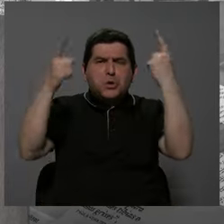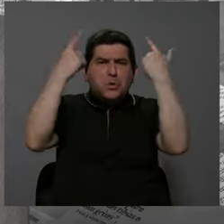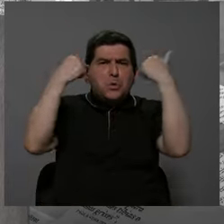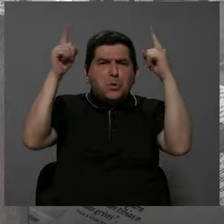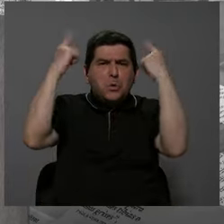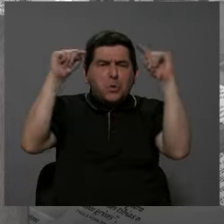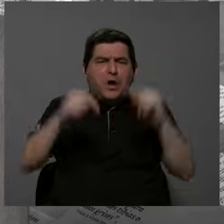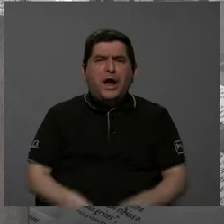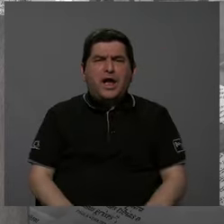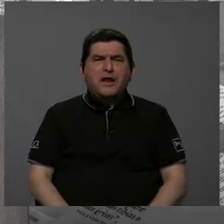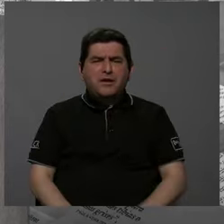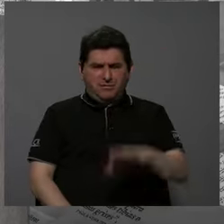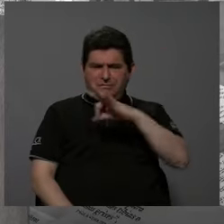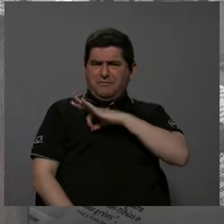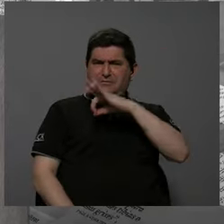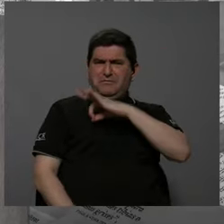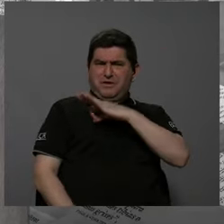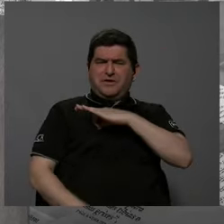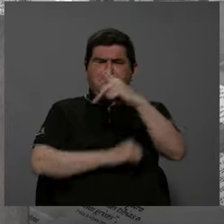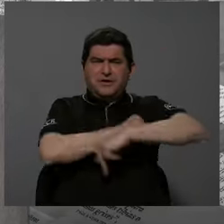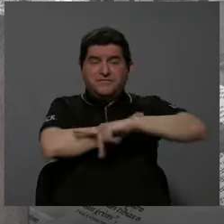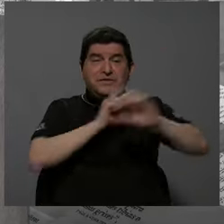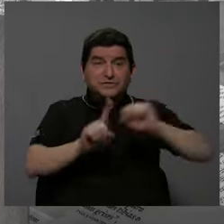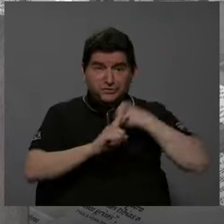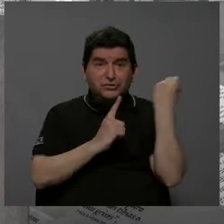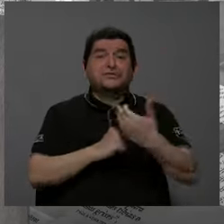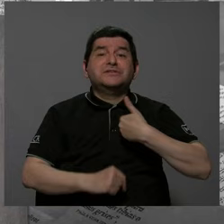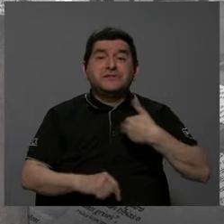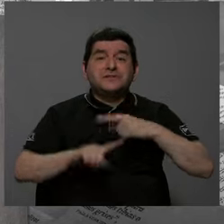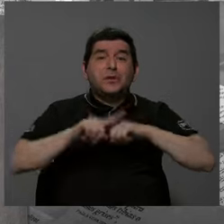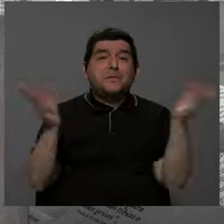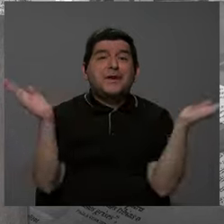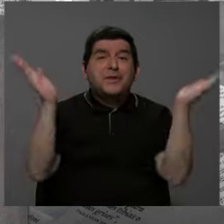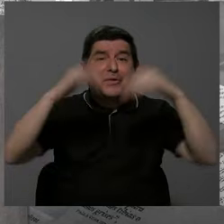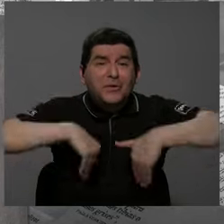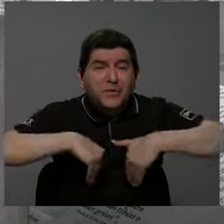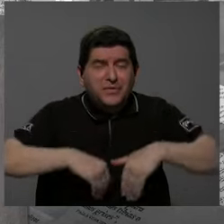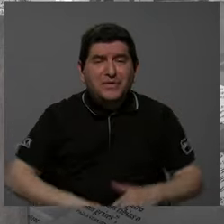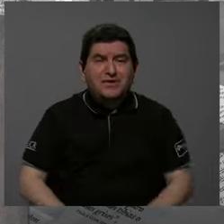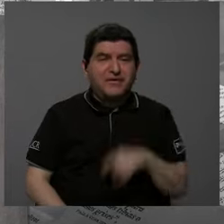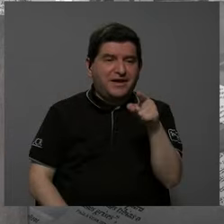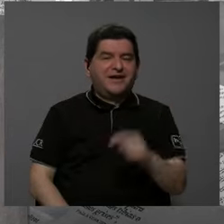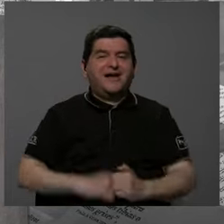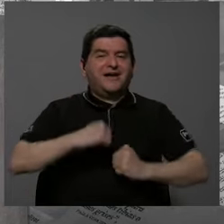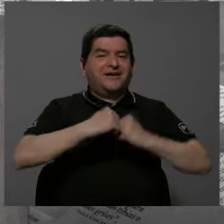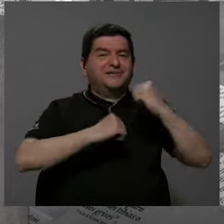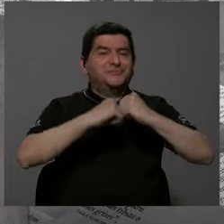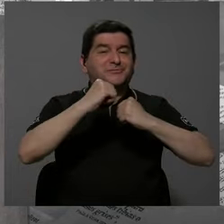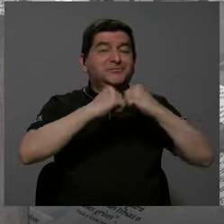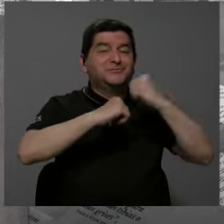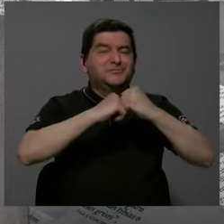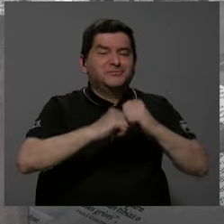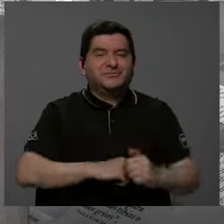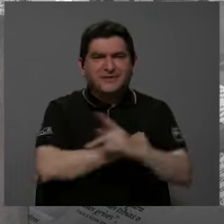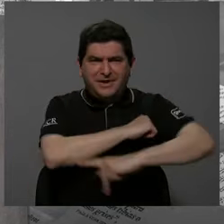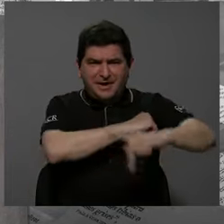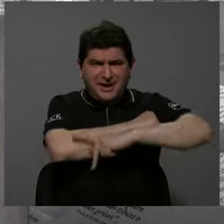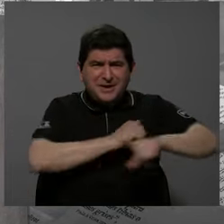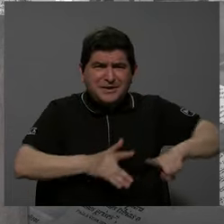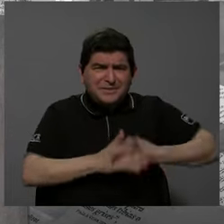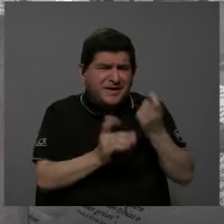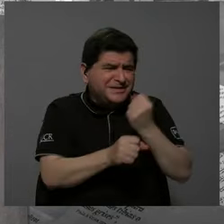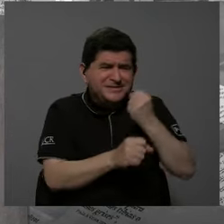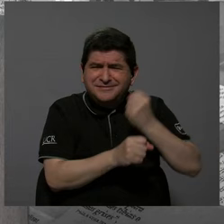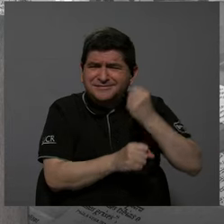exitosos y más prósperos de este país, porque tenía las condiciones, lo que no había era la infraestructura. Entonces, este país